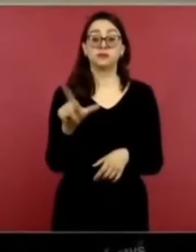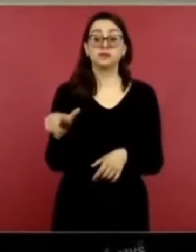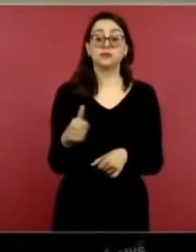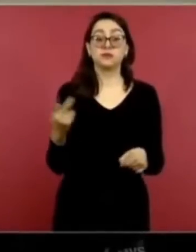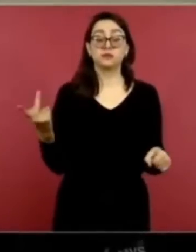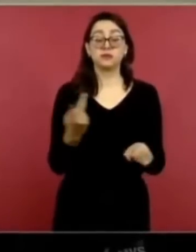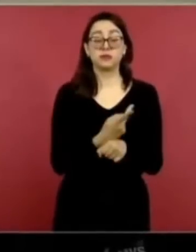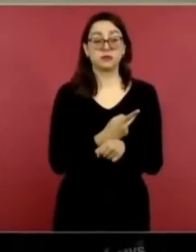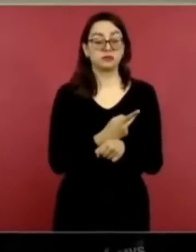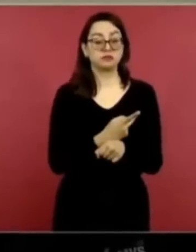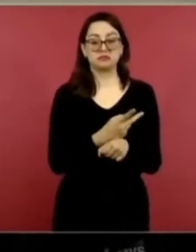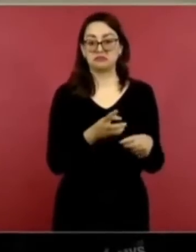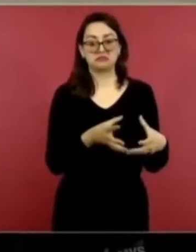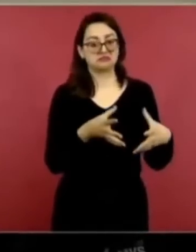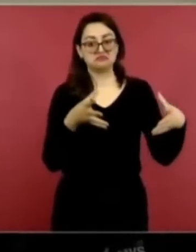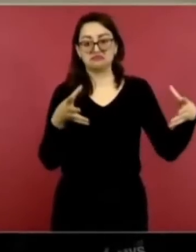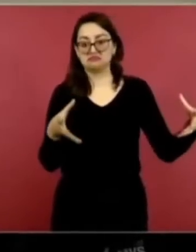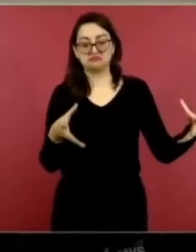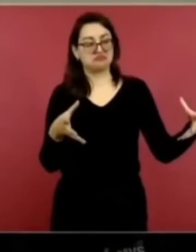se estancó